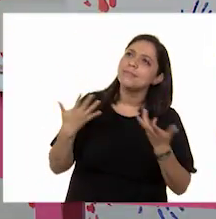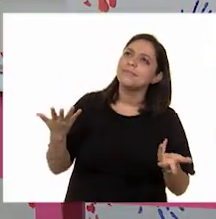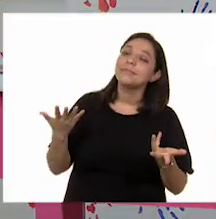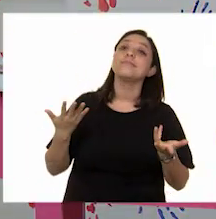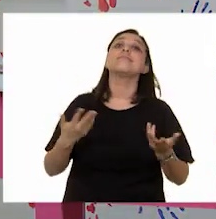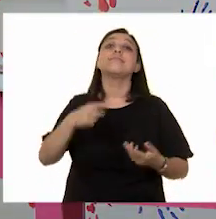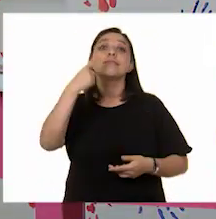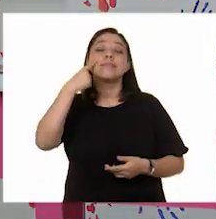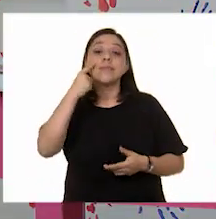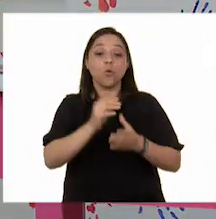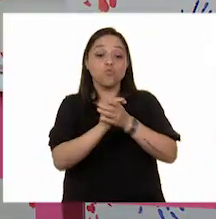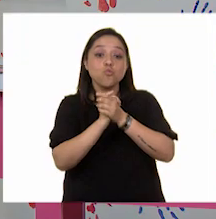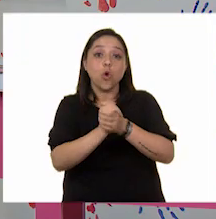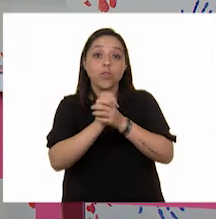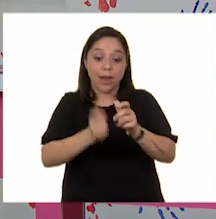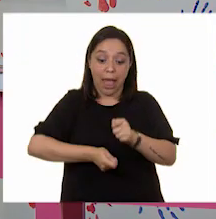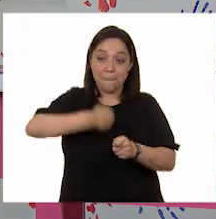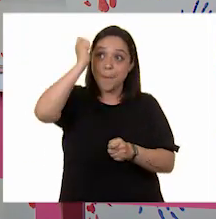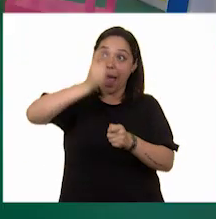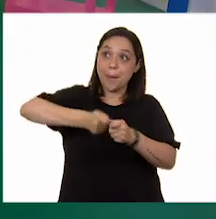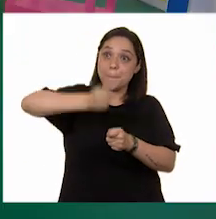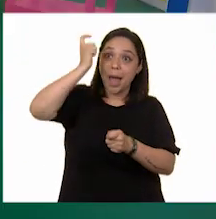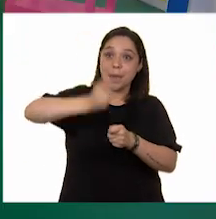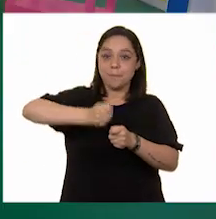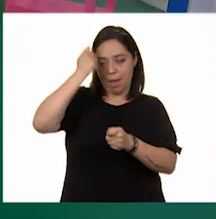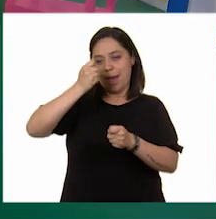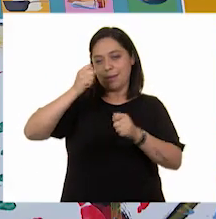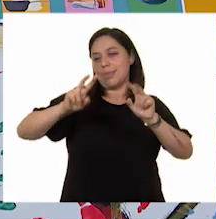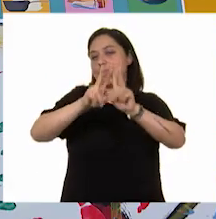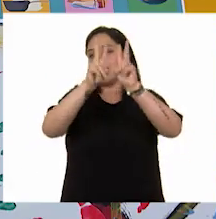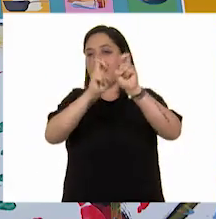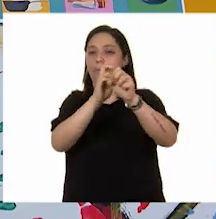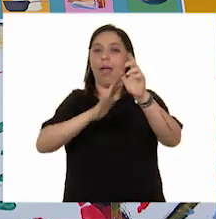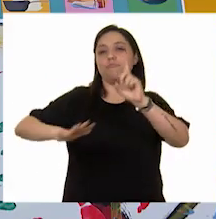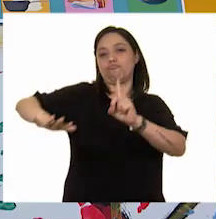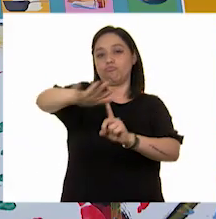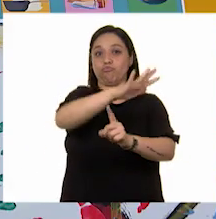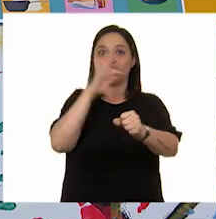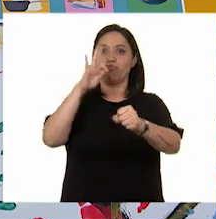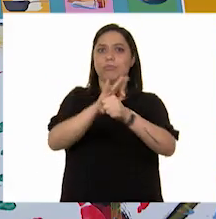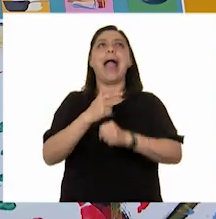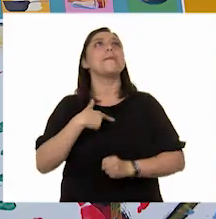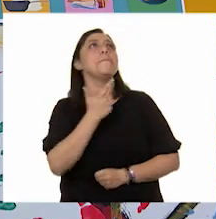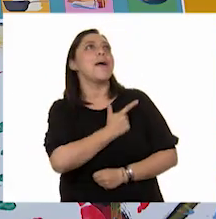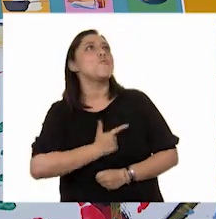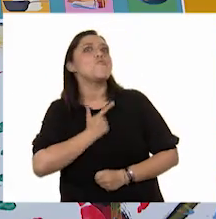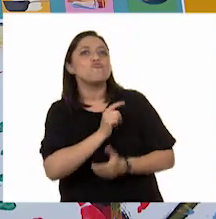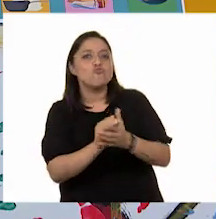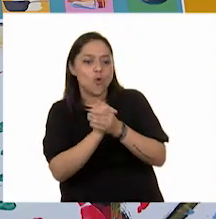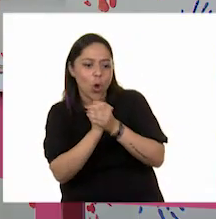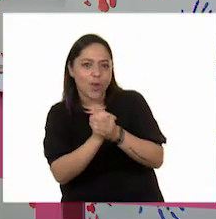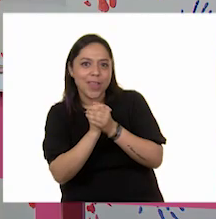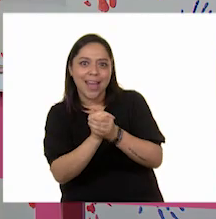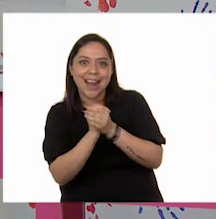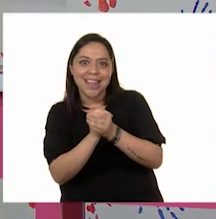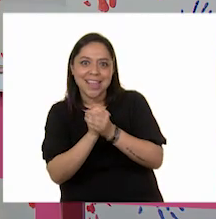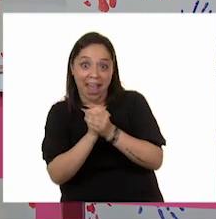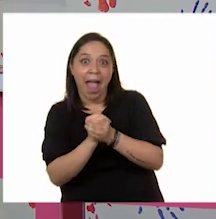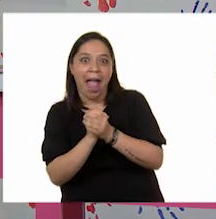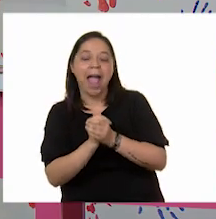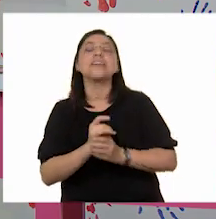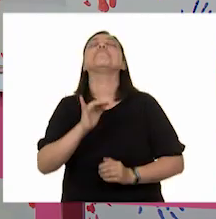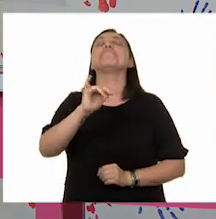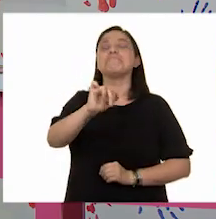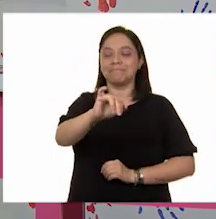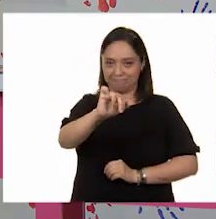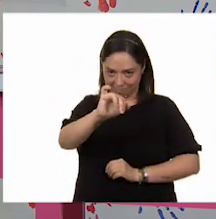lotería por el medio ambiente. ¡Eh! ¡Lotería es de mis juegos favoritos, sí! Sí, pues vamos a jugar